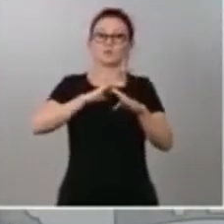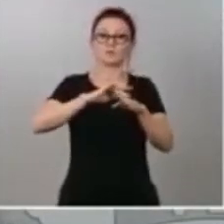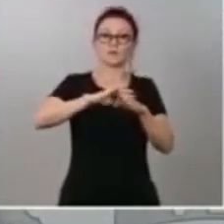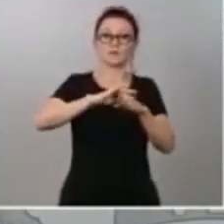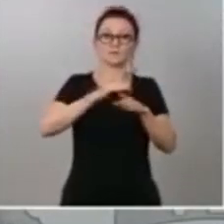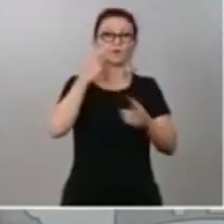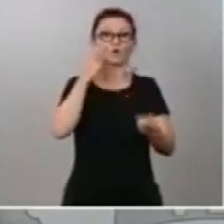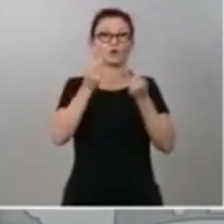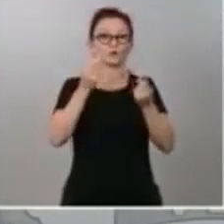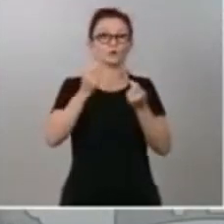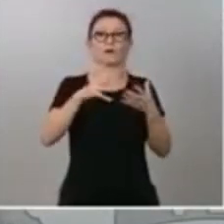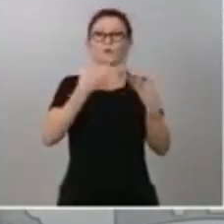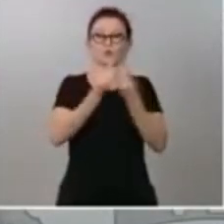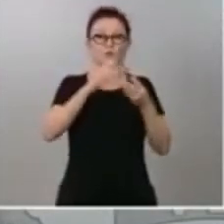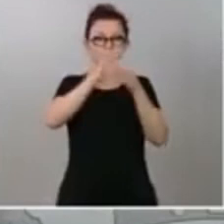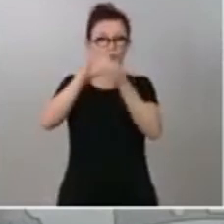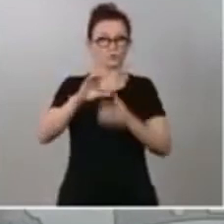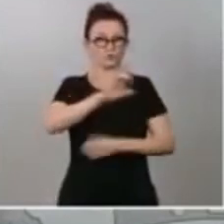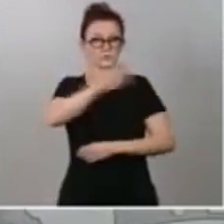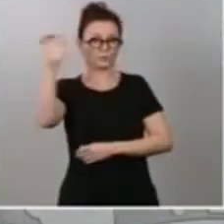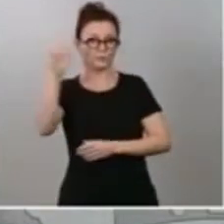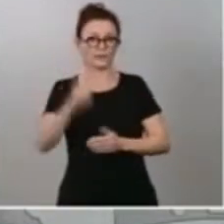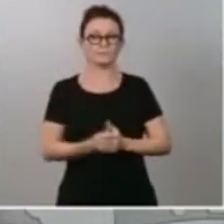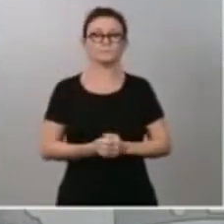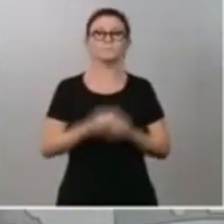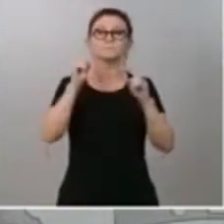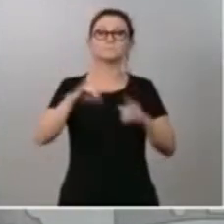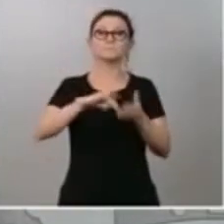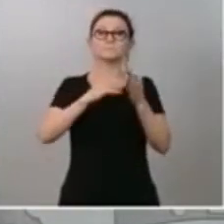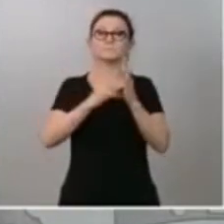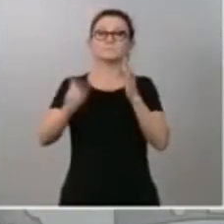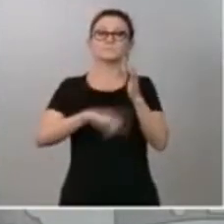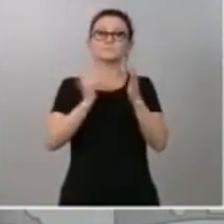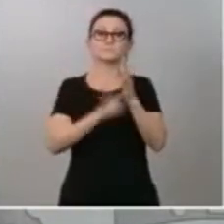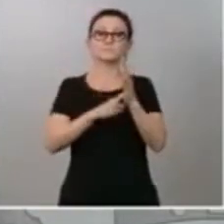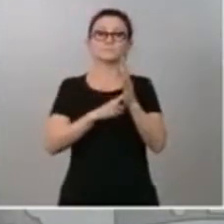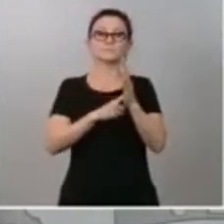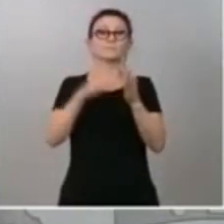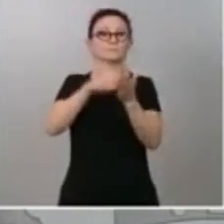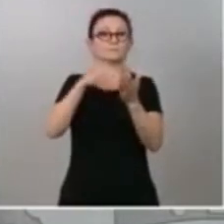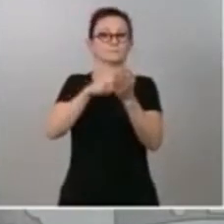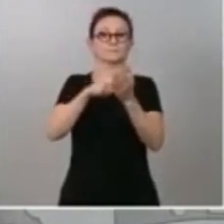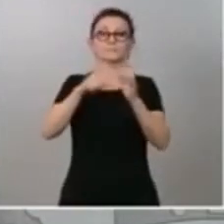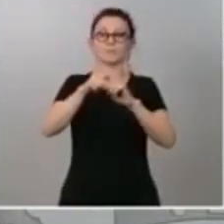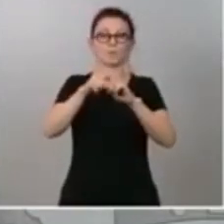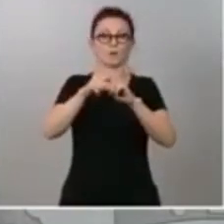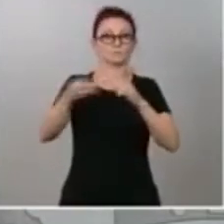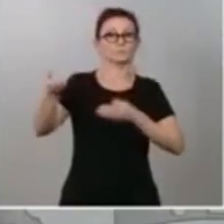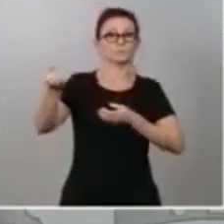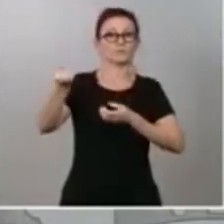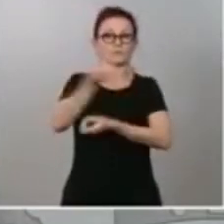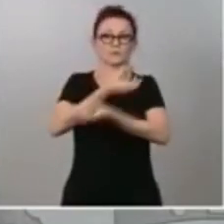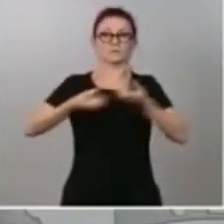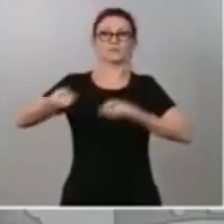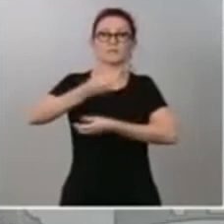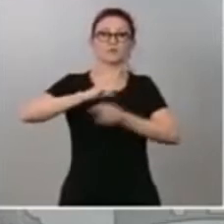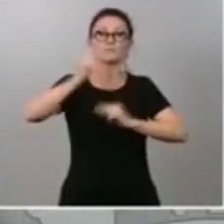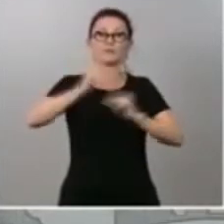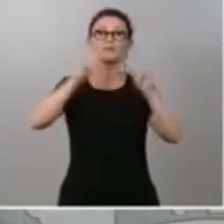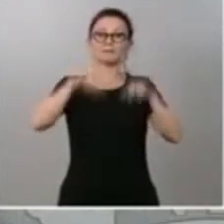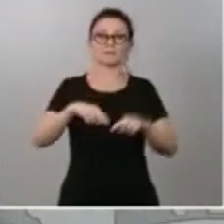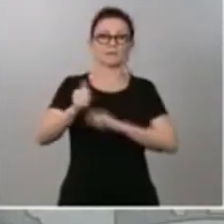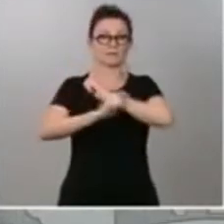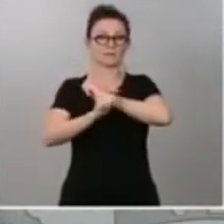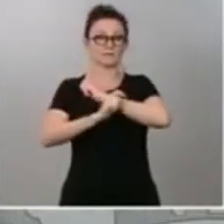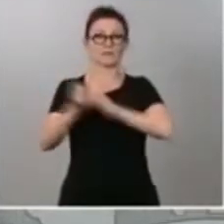Unión Europea. El proyecto de ley de impuesto sobre las transacciones financieras. La estrategia de economía circular. La estrategia España